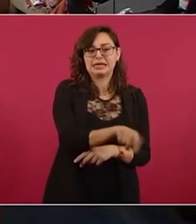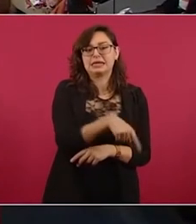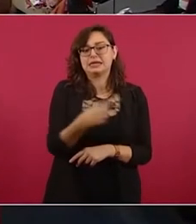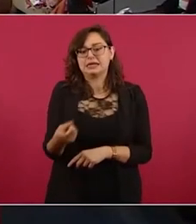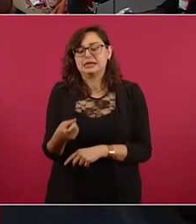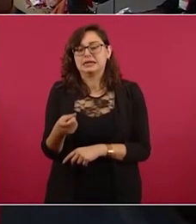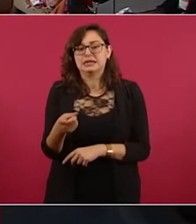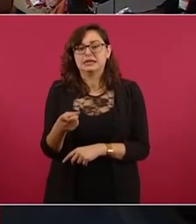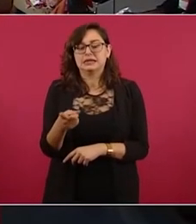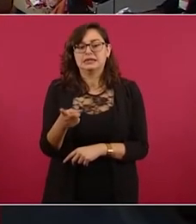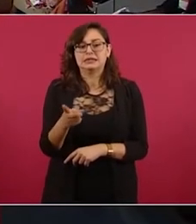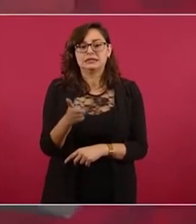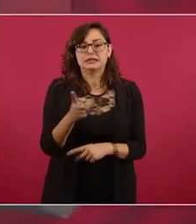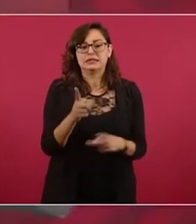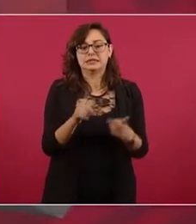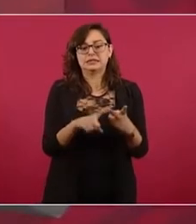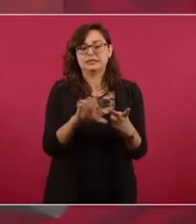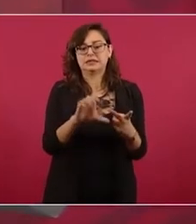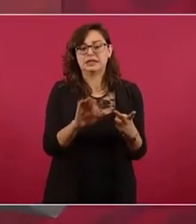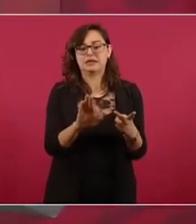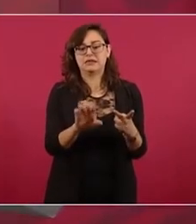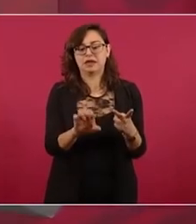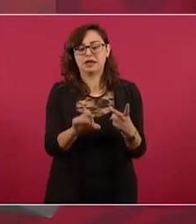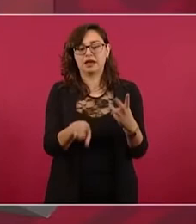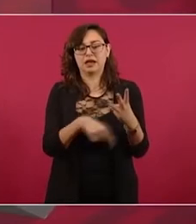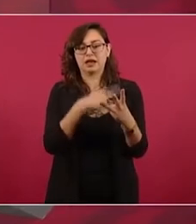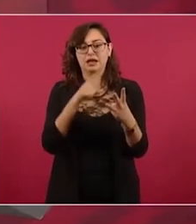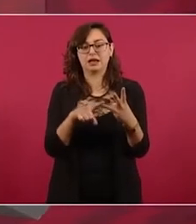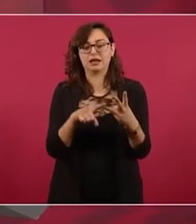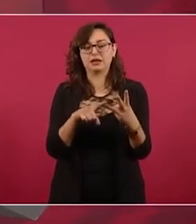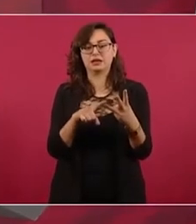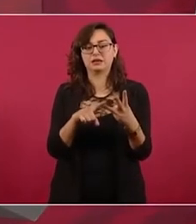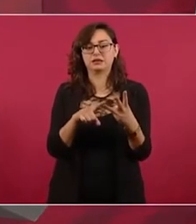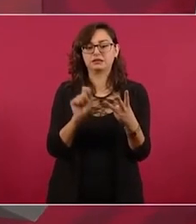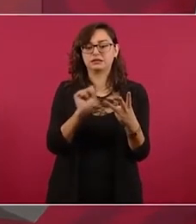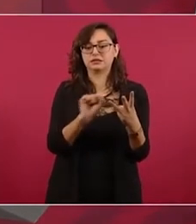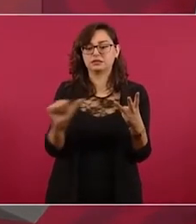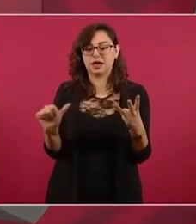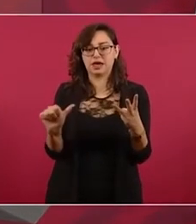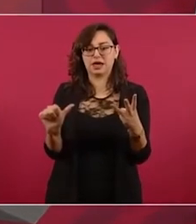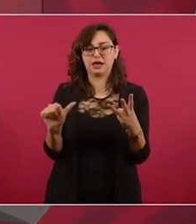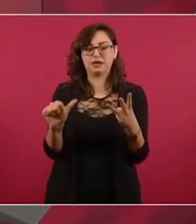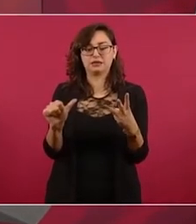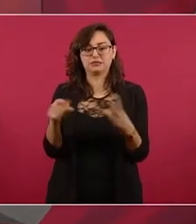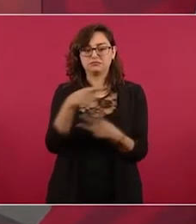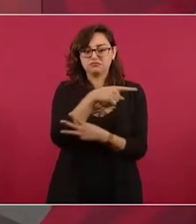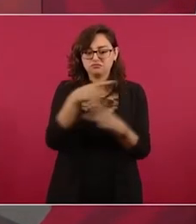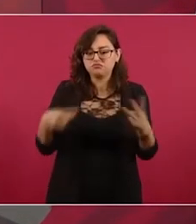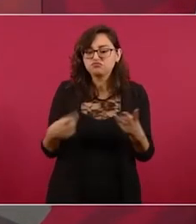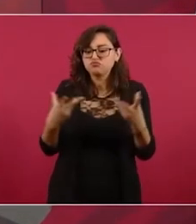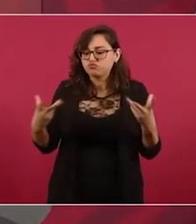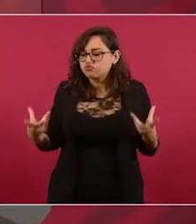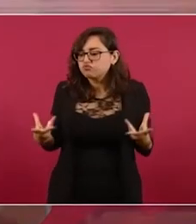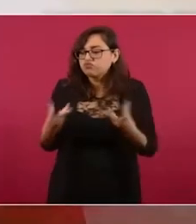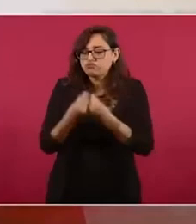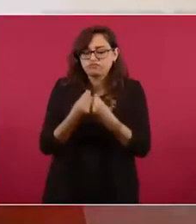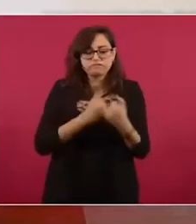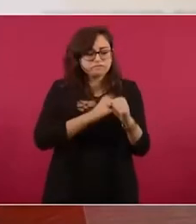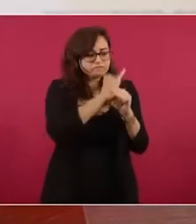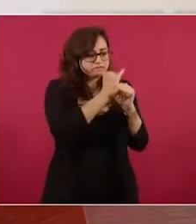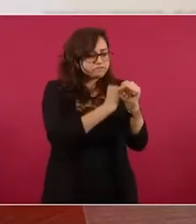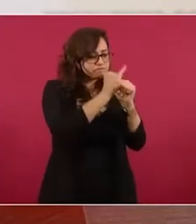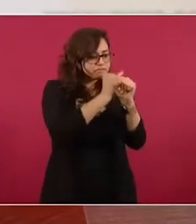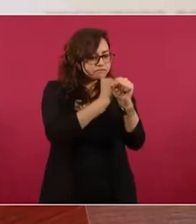de Energía la Comisión Federal de Electricidad y la Secretaría de Salud y la